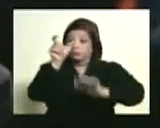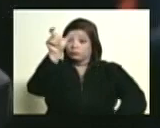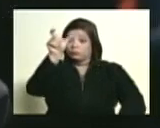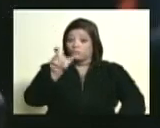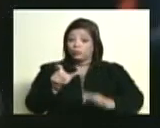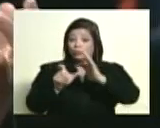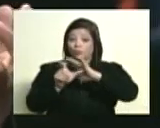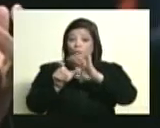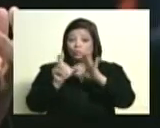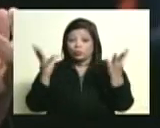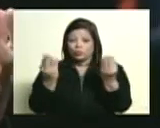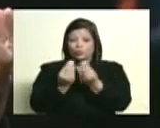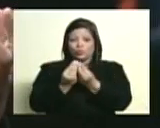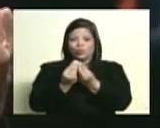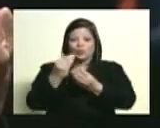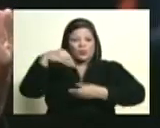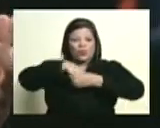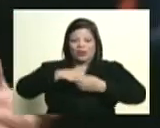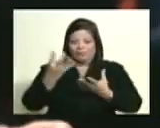reencarna a la nación misma.